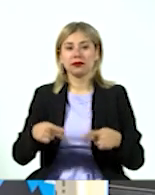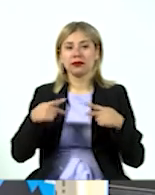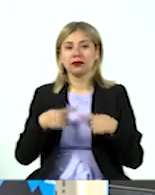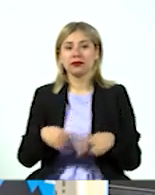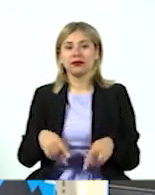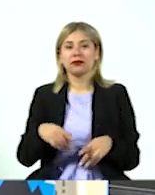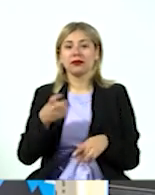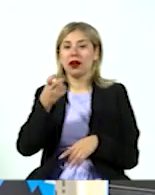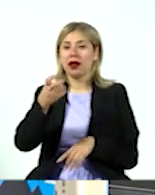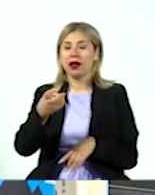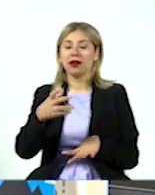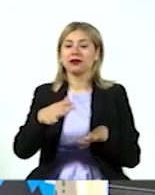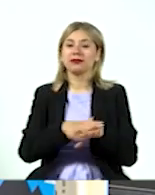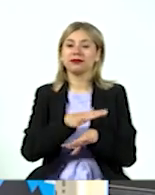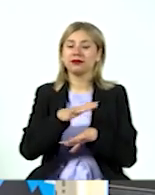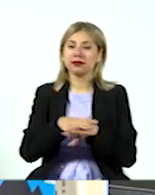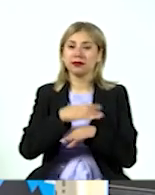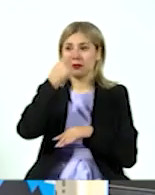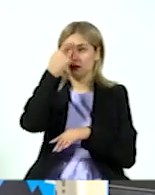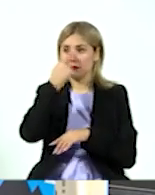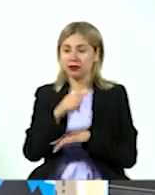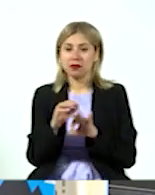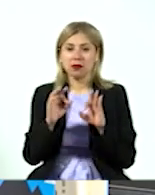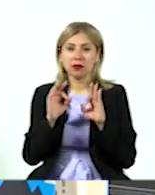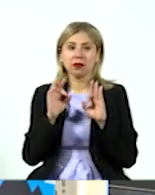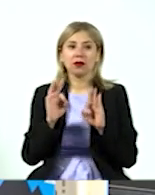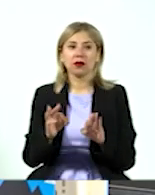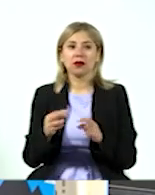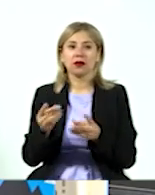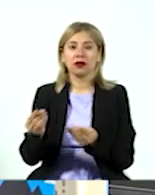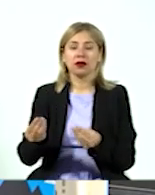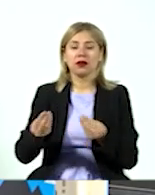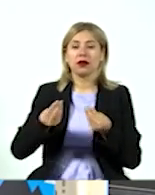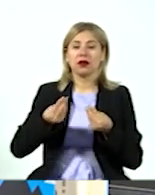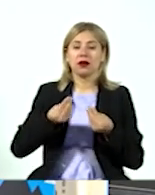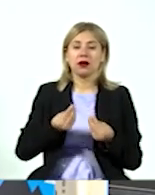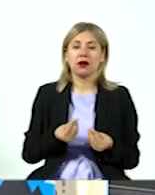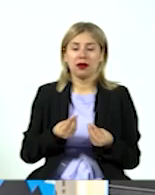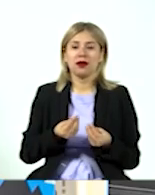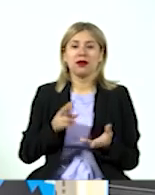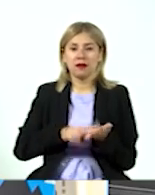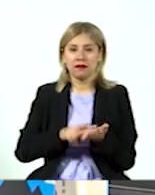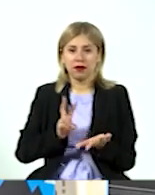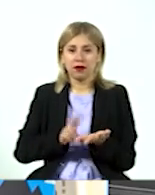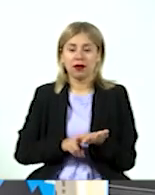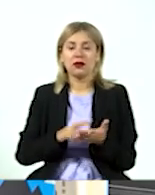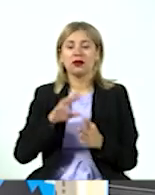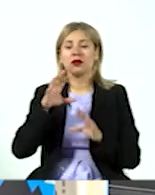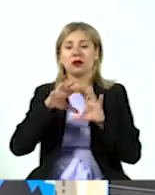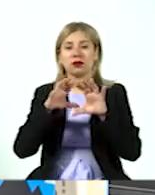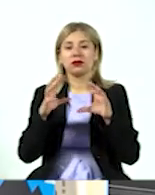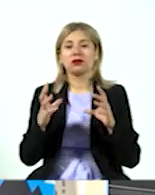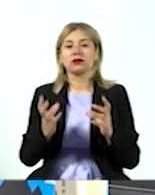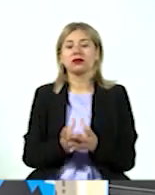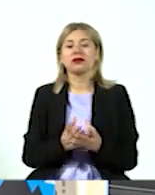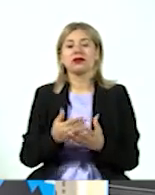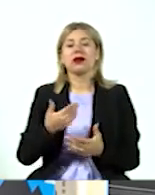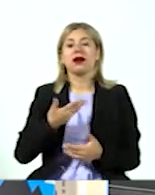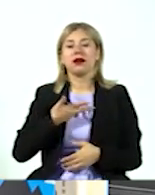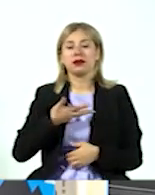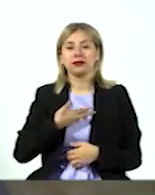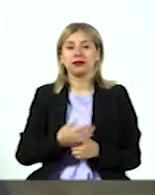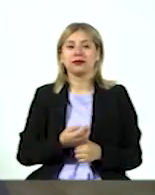a hacer ese repositorio adecuado para recibir riqueza, no solo dinero, pero riqueza del mundo, lo empezamos a tener,